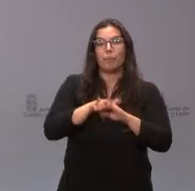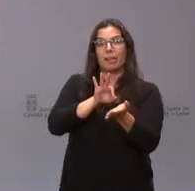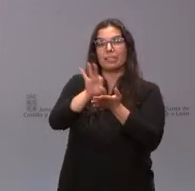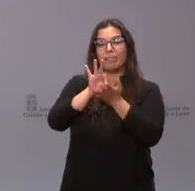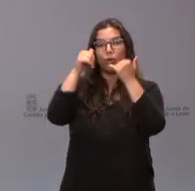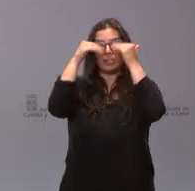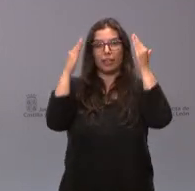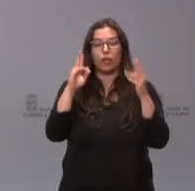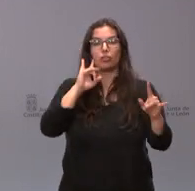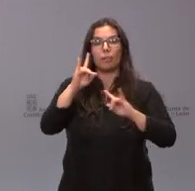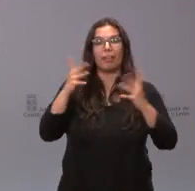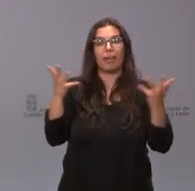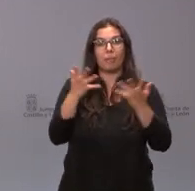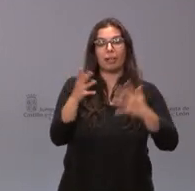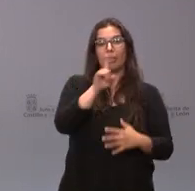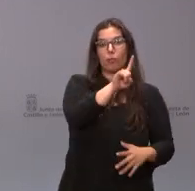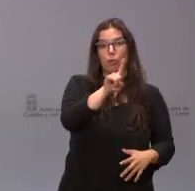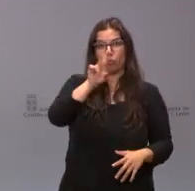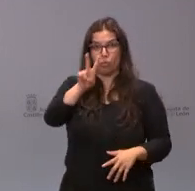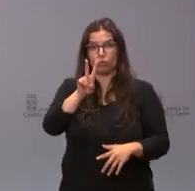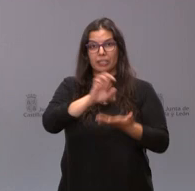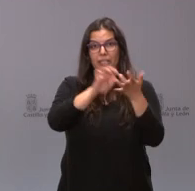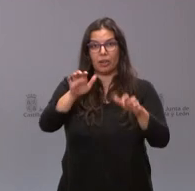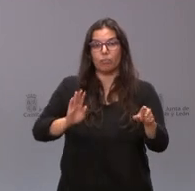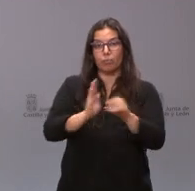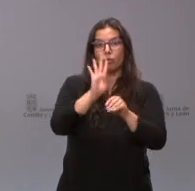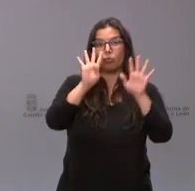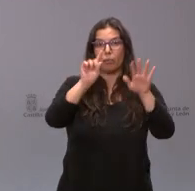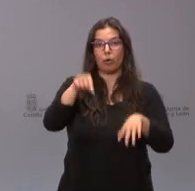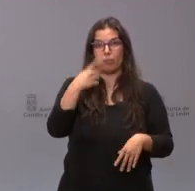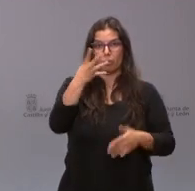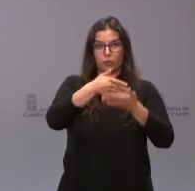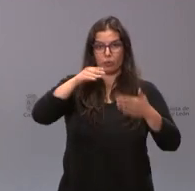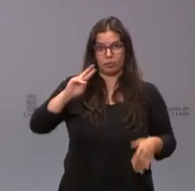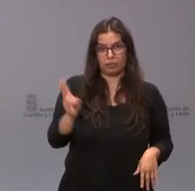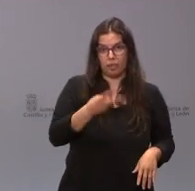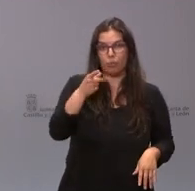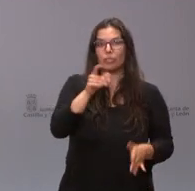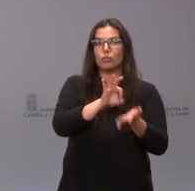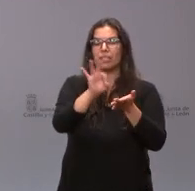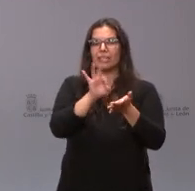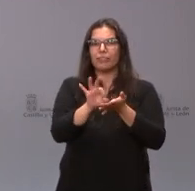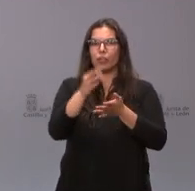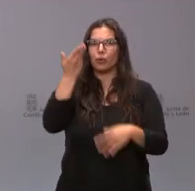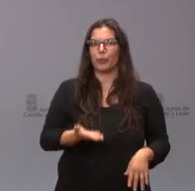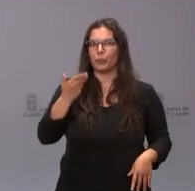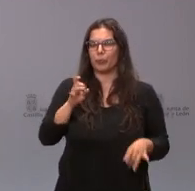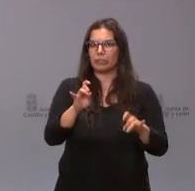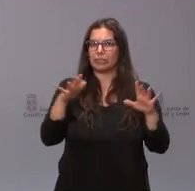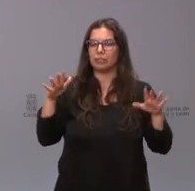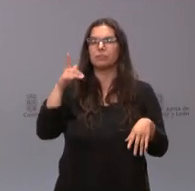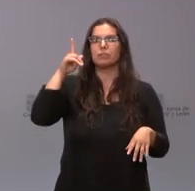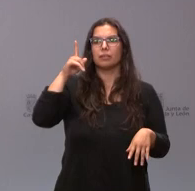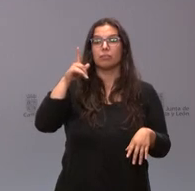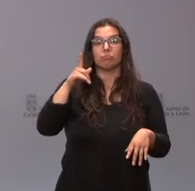Emergencia 112 de Castilla y León, se destinan 9,4 millones de euros. Es un servicio especialmente importante, muy bien